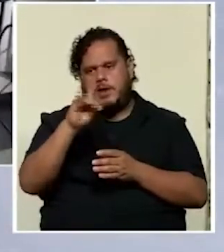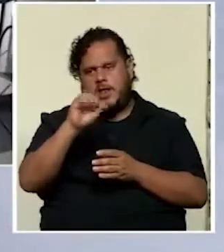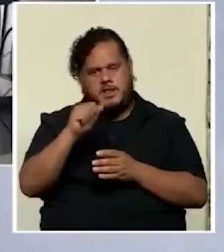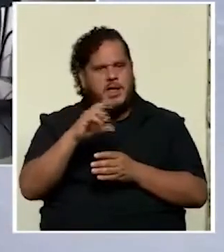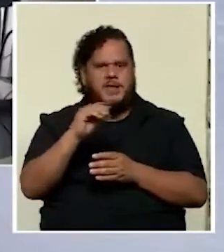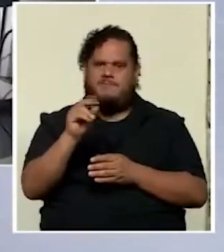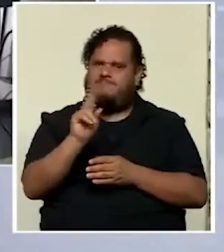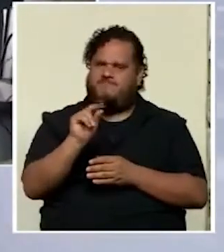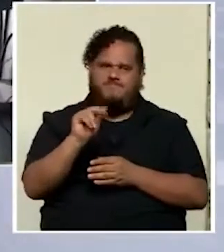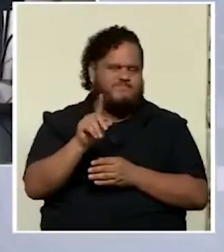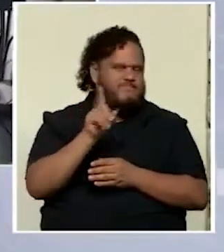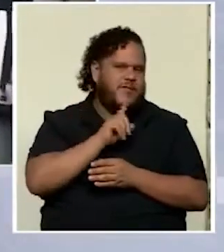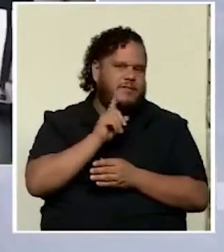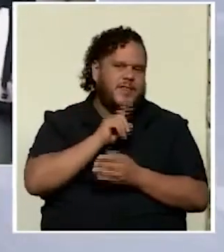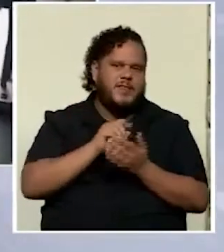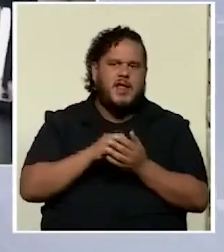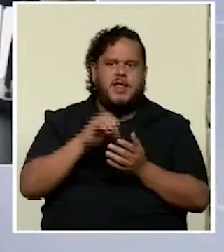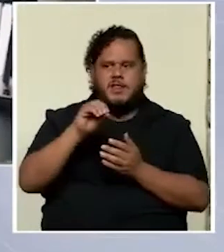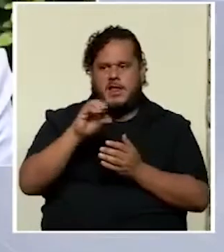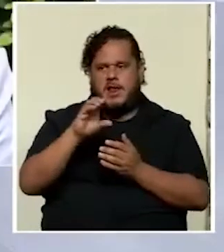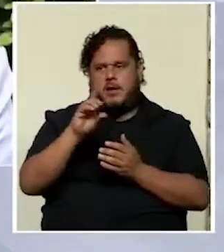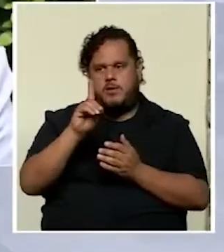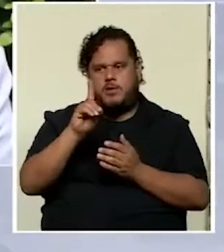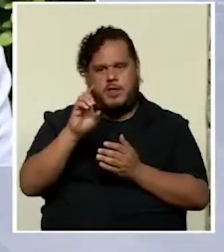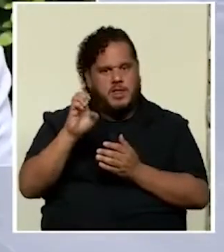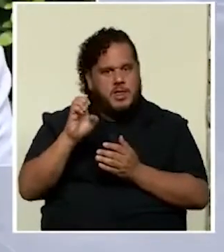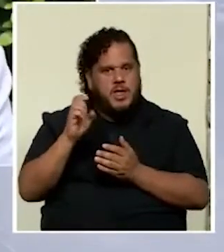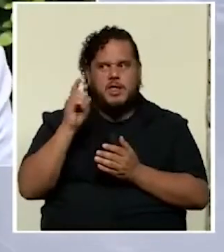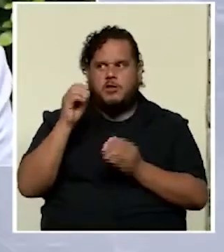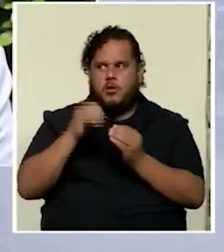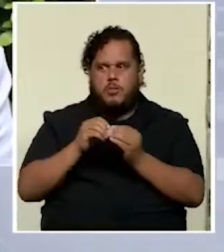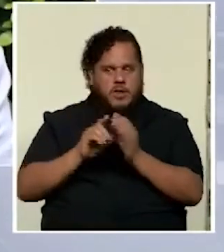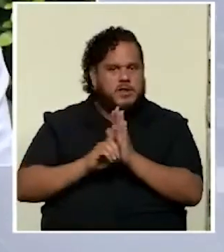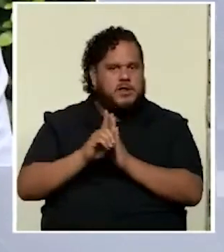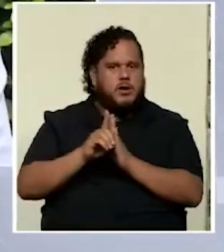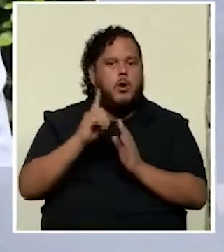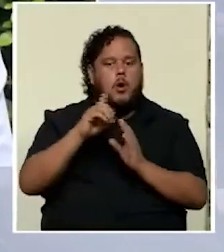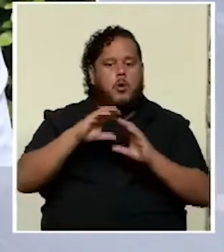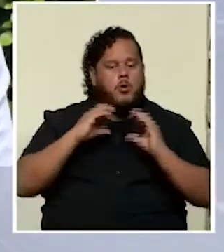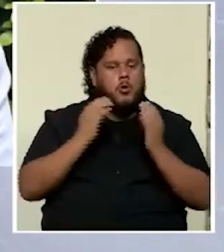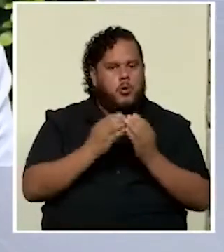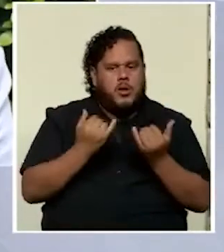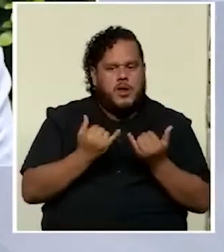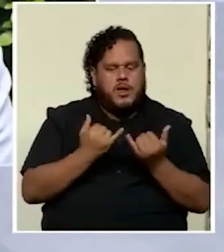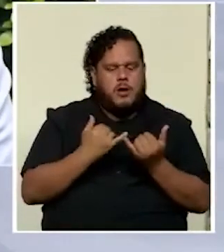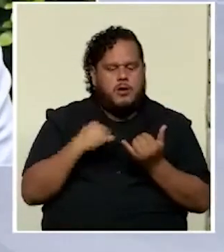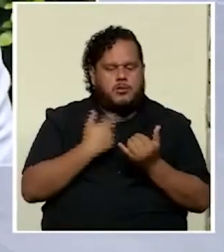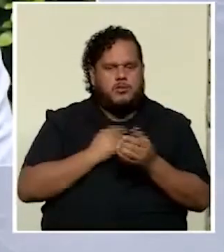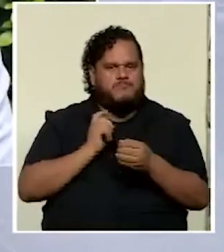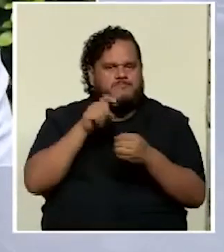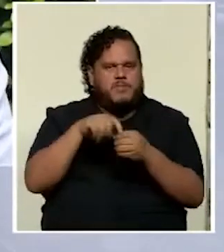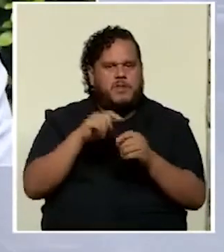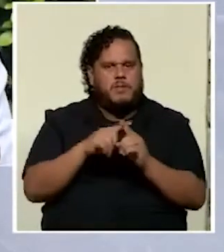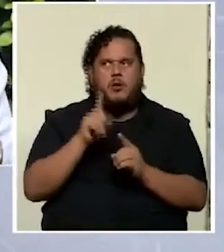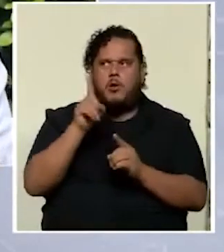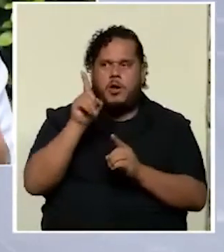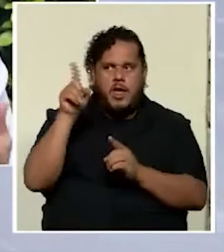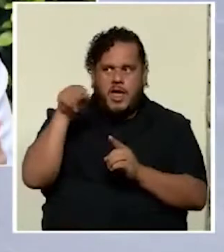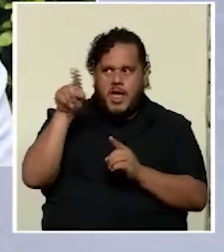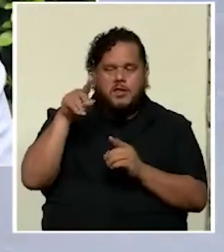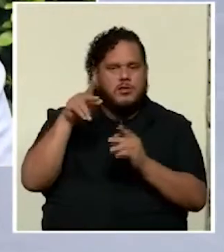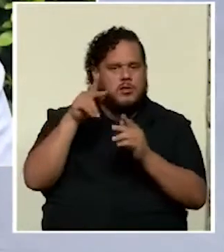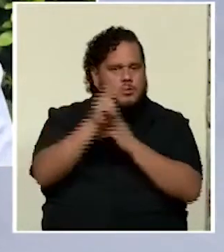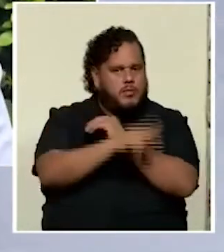de la OECD esos países más desarrollados un club en el que ahora estamos mientras que ahí la inversión por